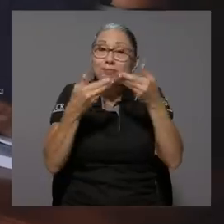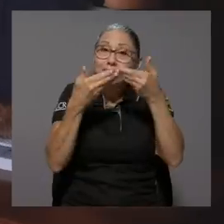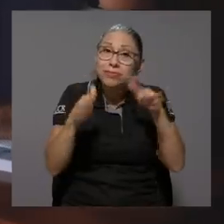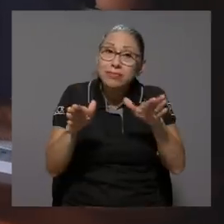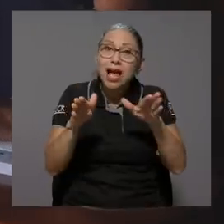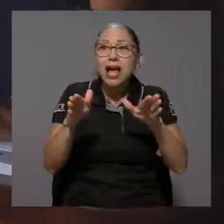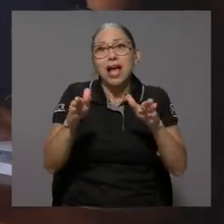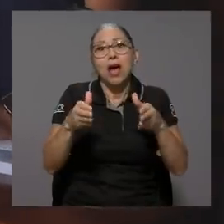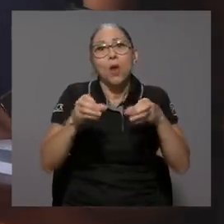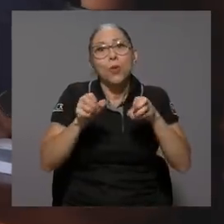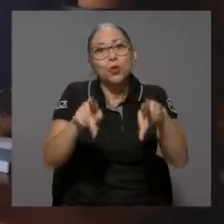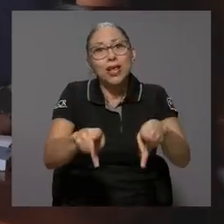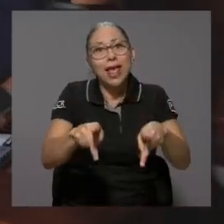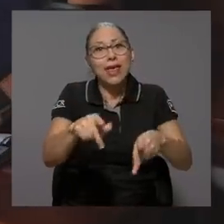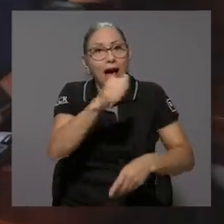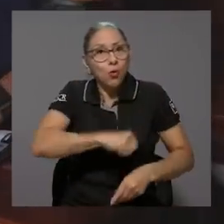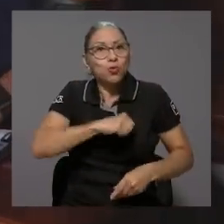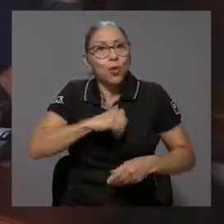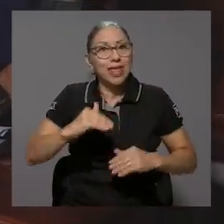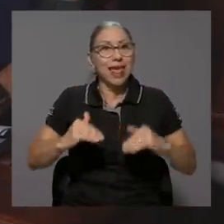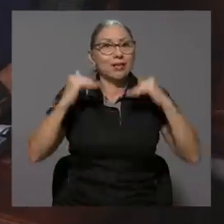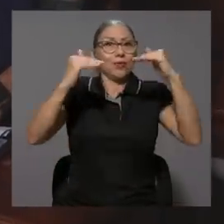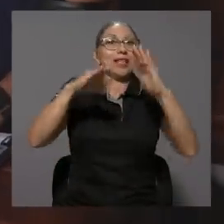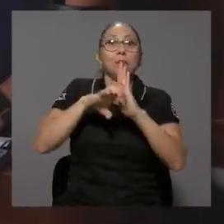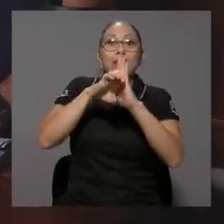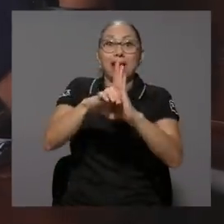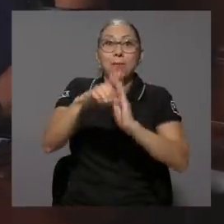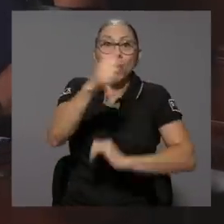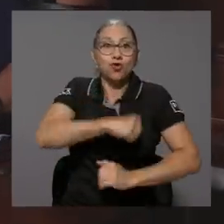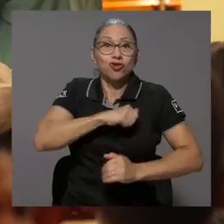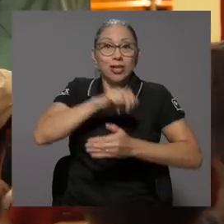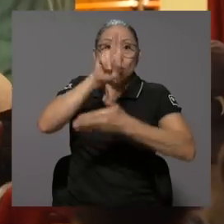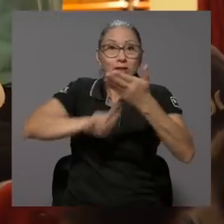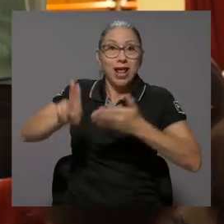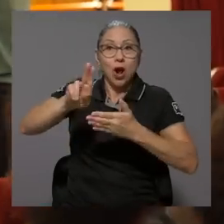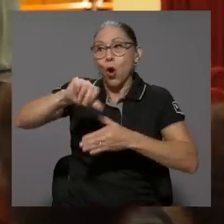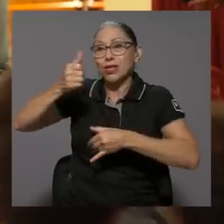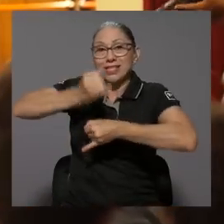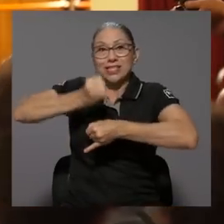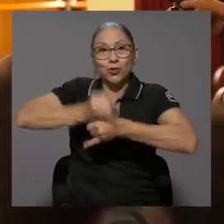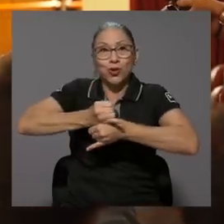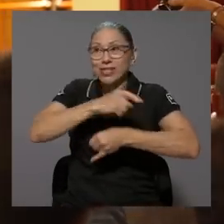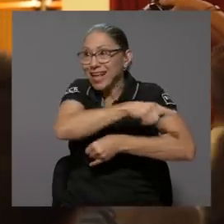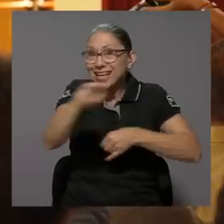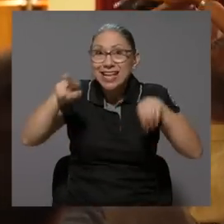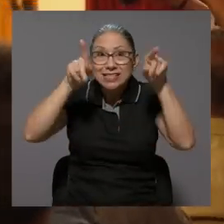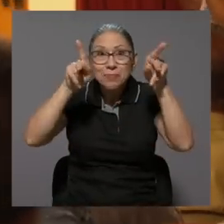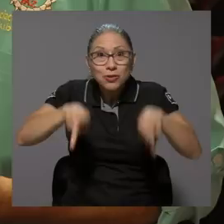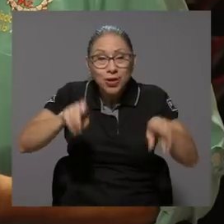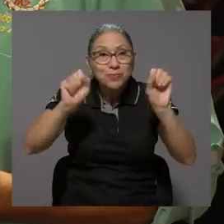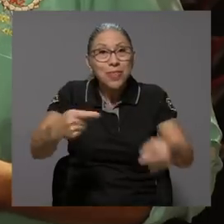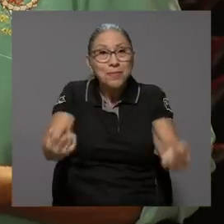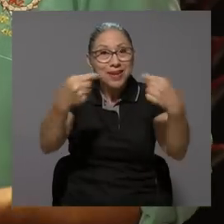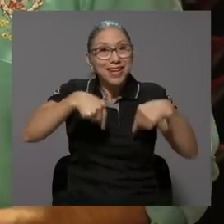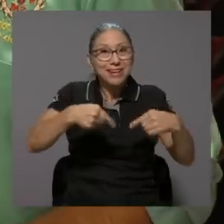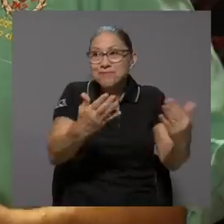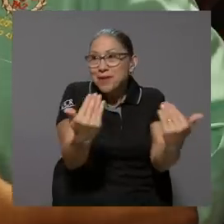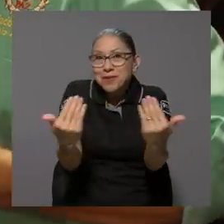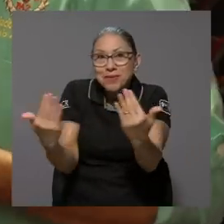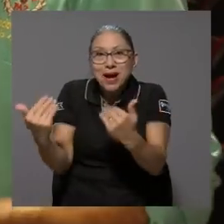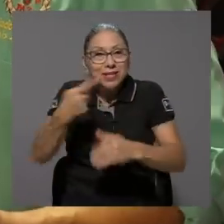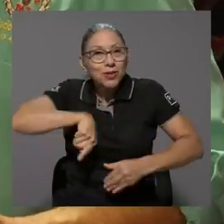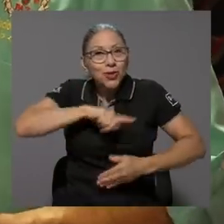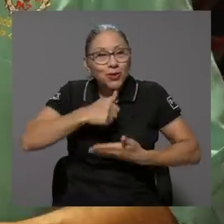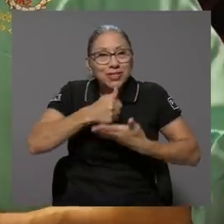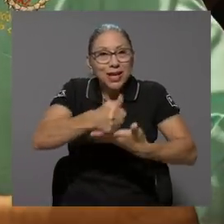autoridades superiores como la del rector y otras instituciones, hacen que estas personas vengan. Entonces son más atraídas, entonces